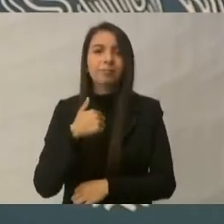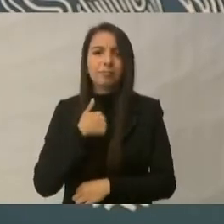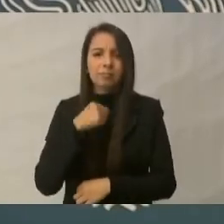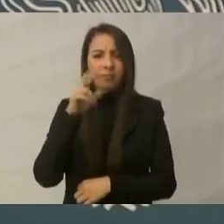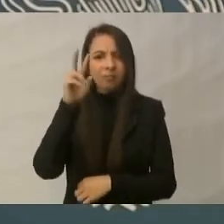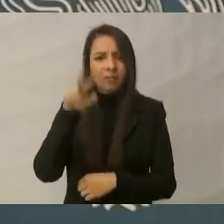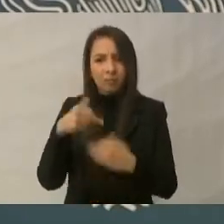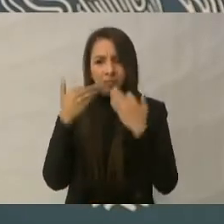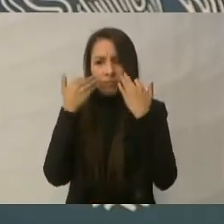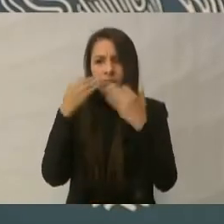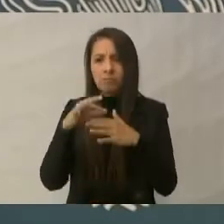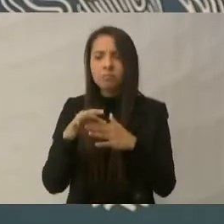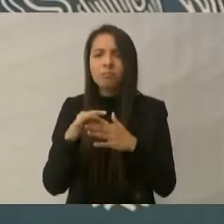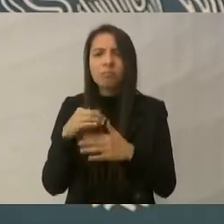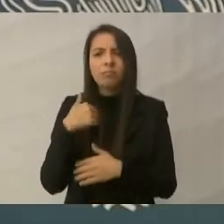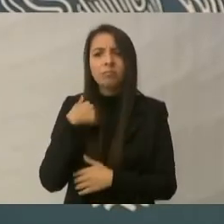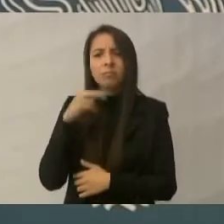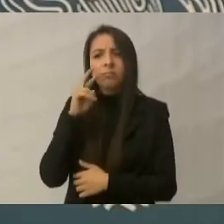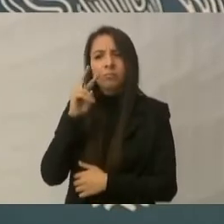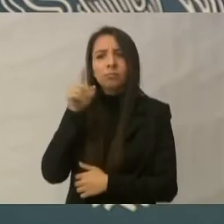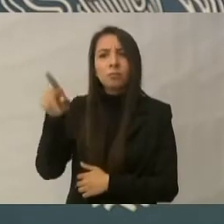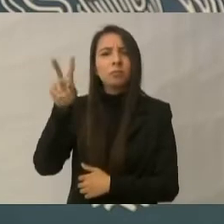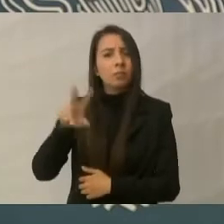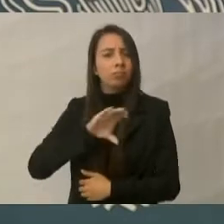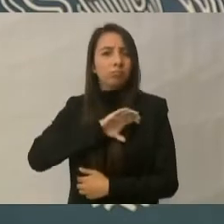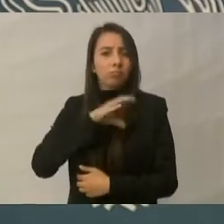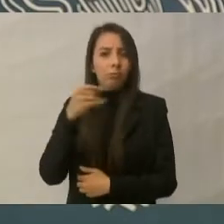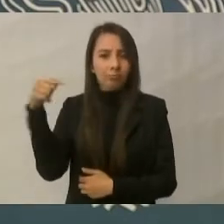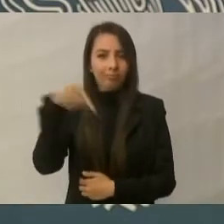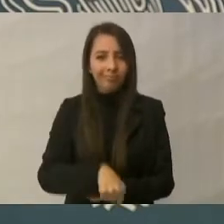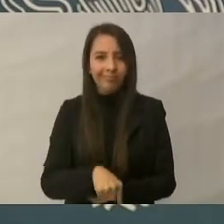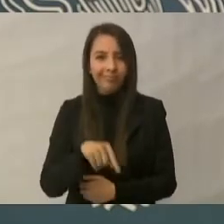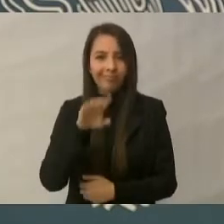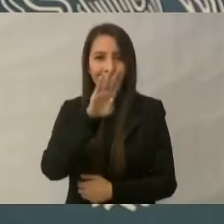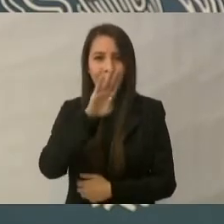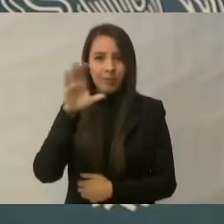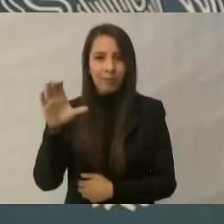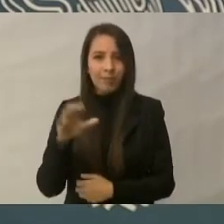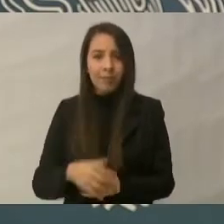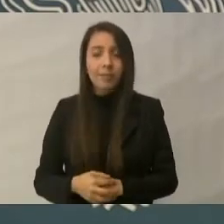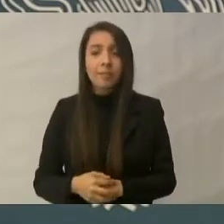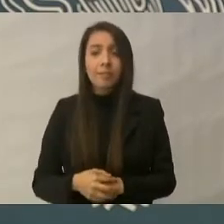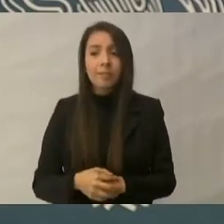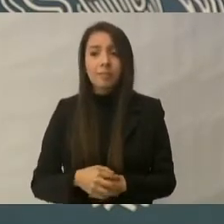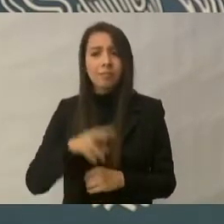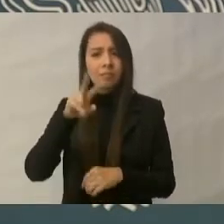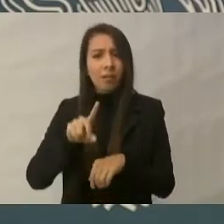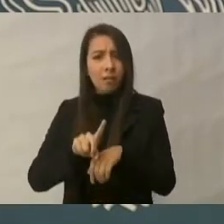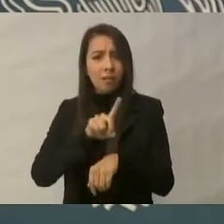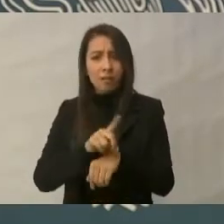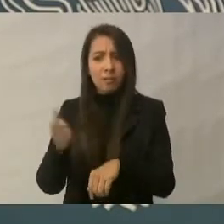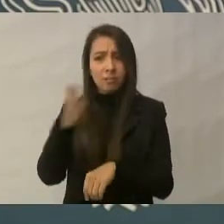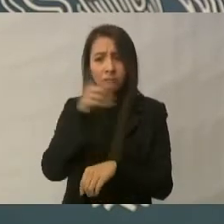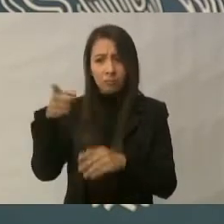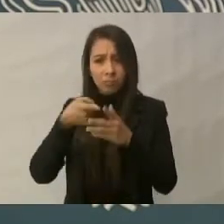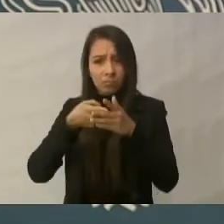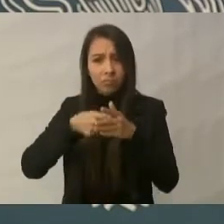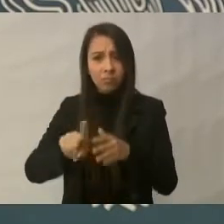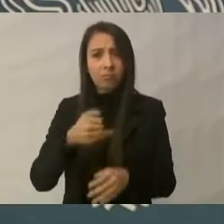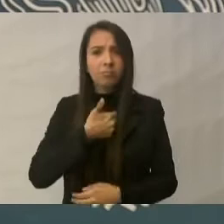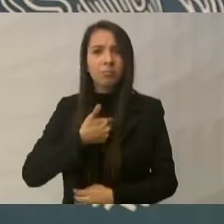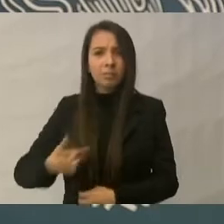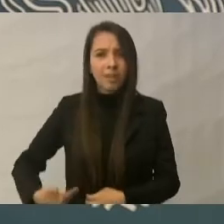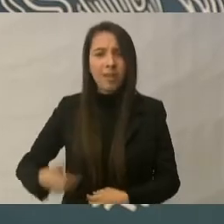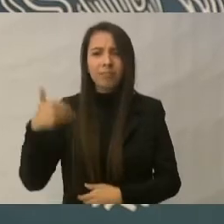tierra que usted quiere mucho. A nosotros en Baja California, desde que usted llegó, a pesar de los